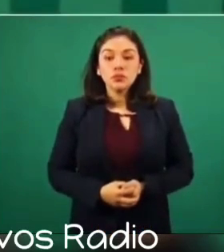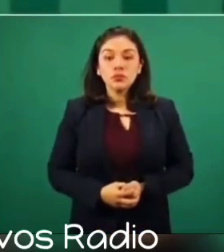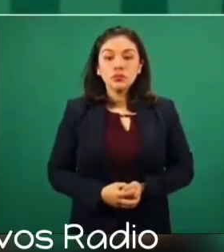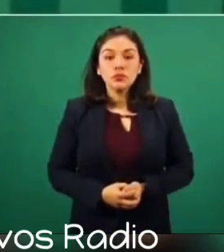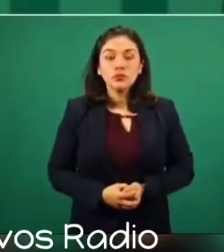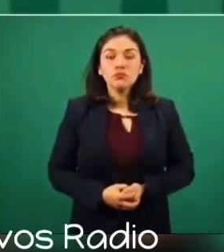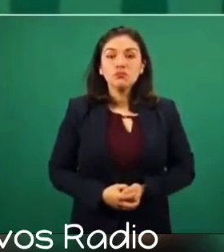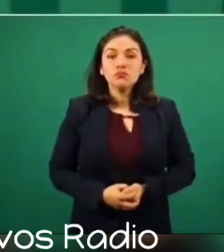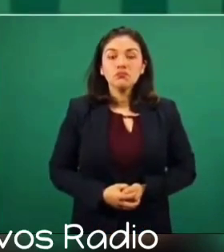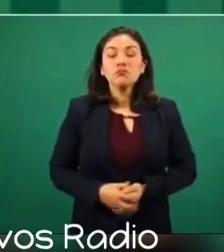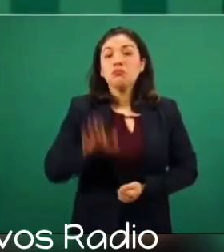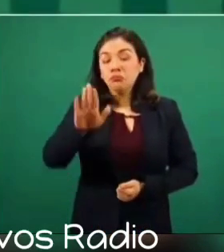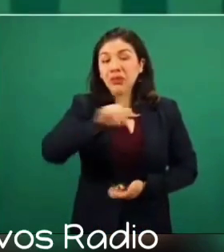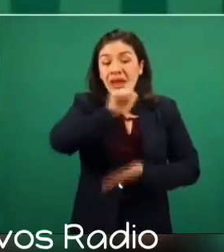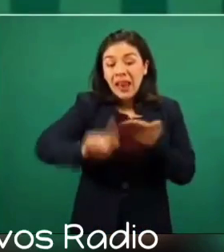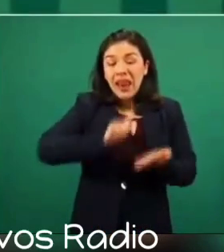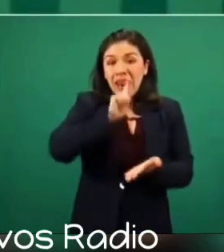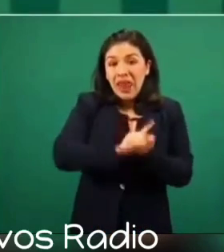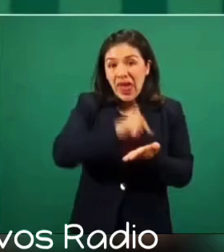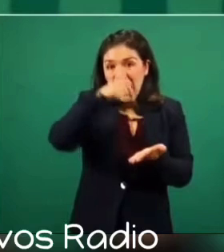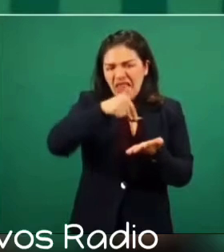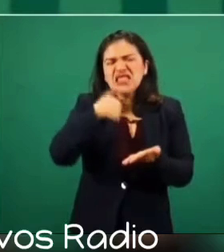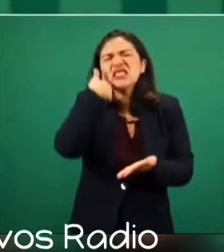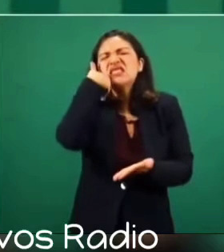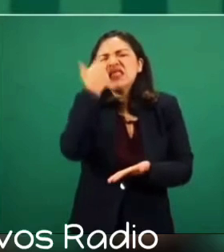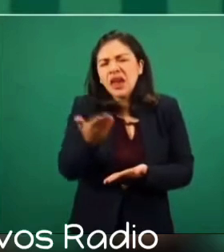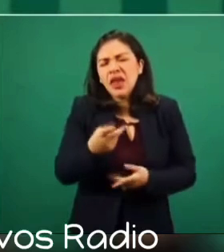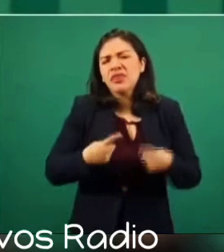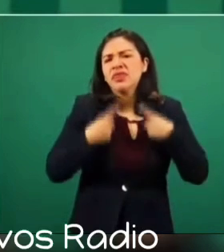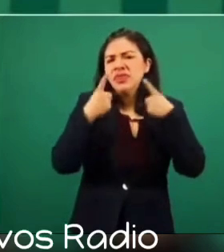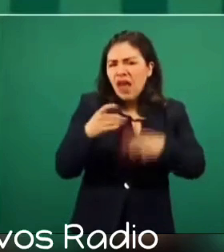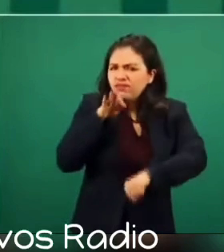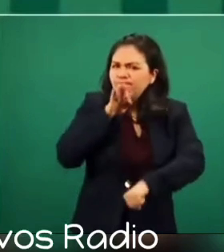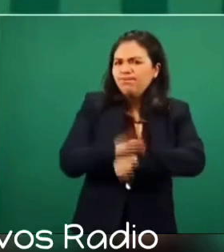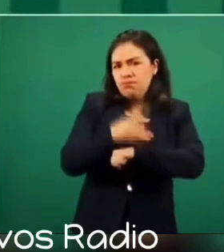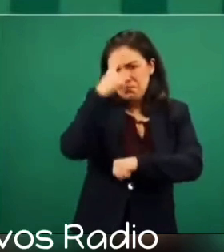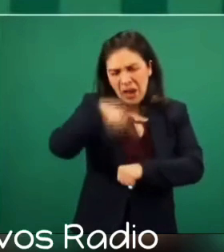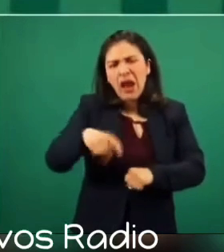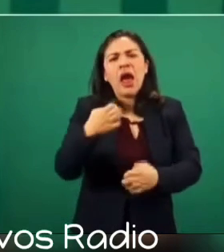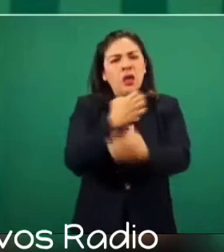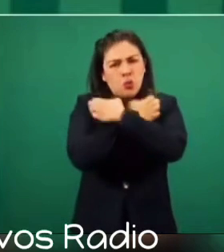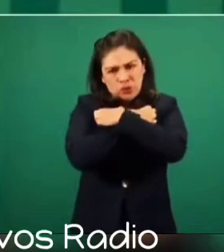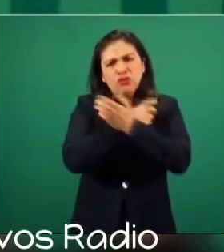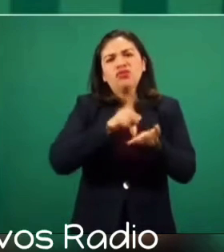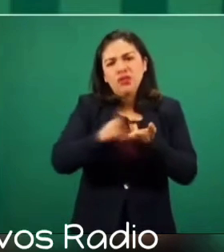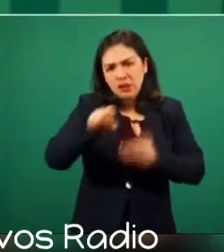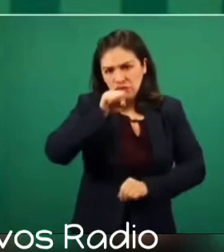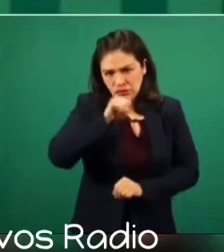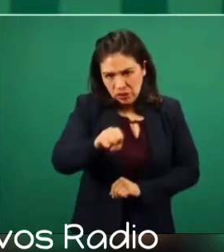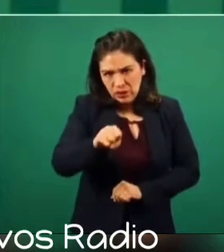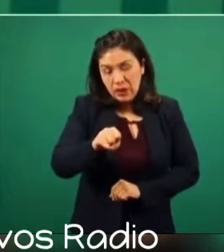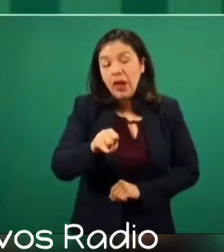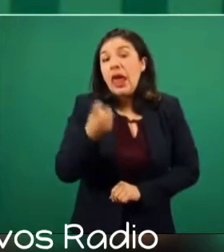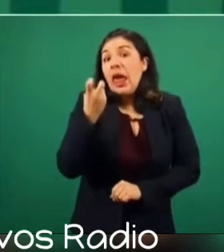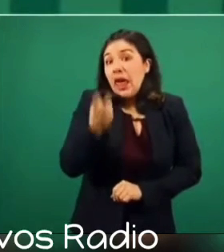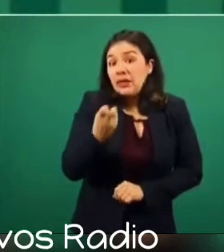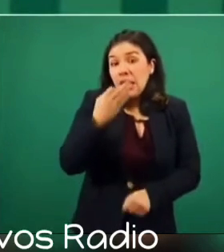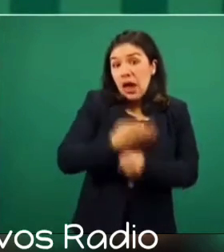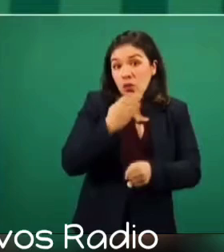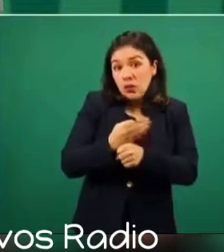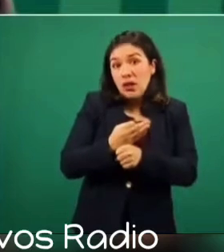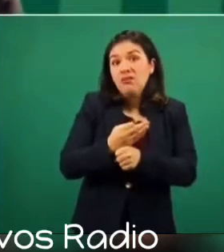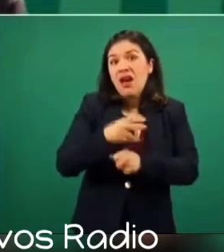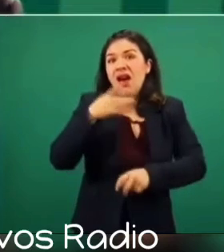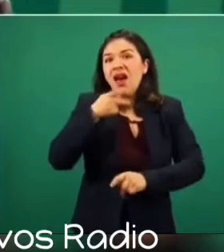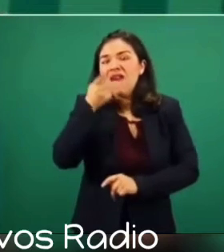yo creo que la ley lo que busca es garantizar el derecho a la educación, en este caso en el nivel